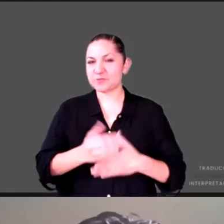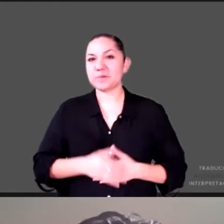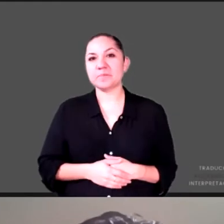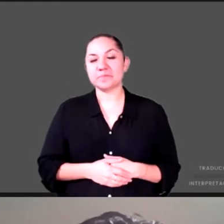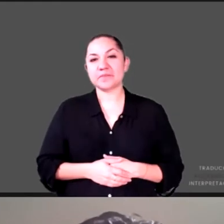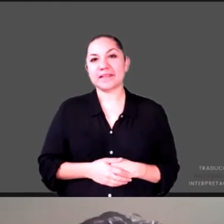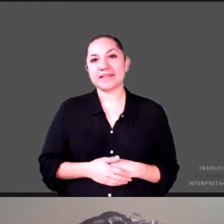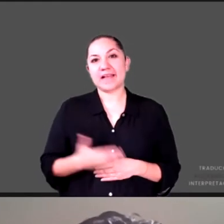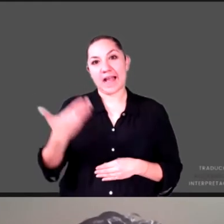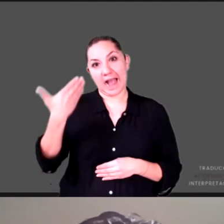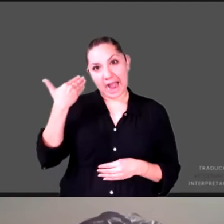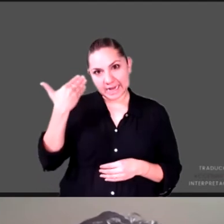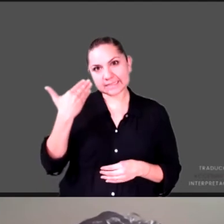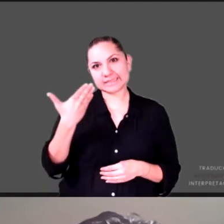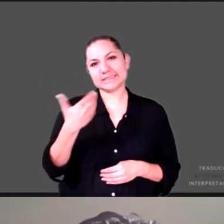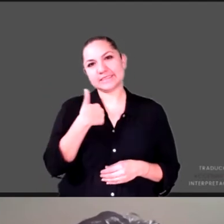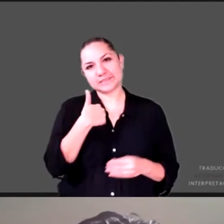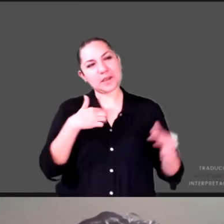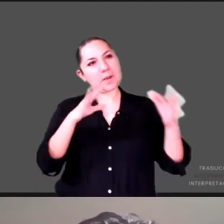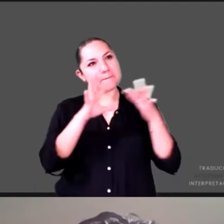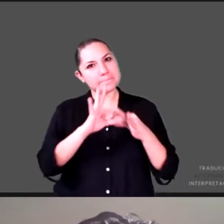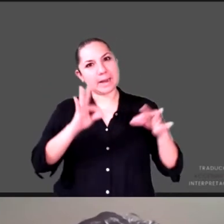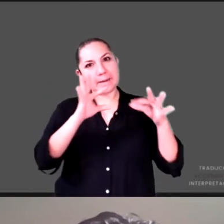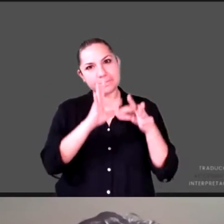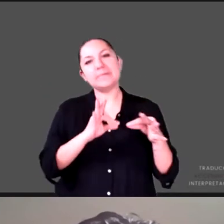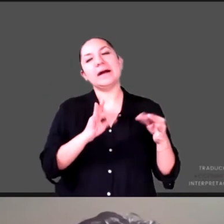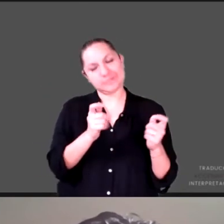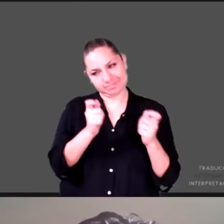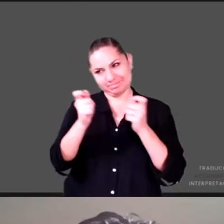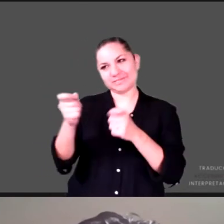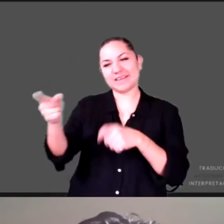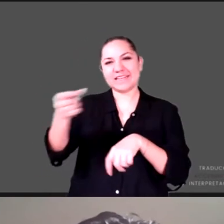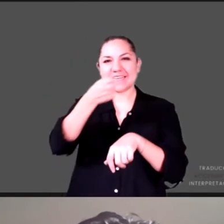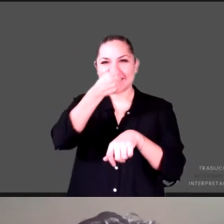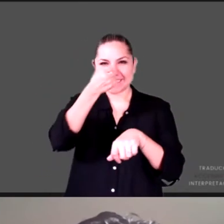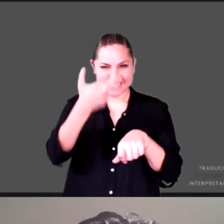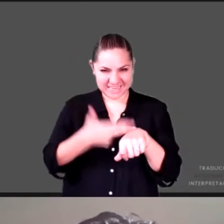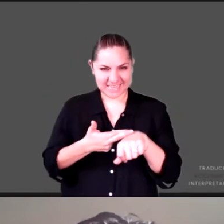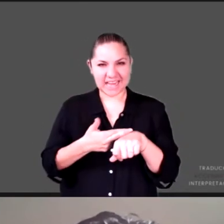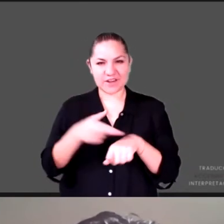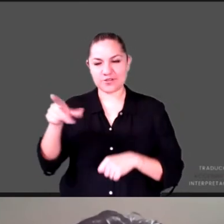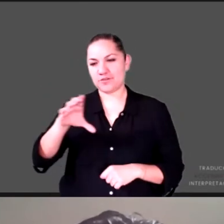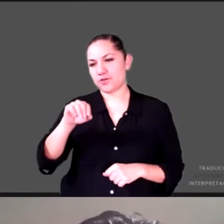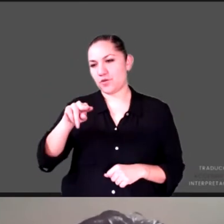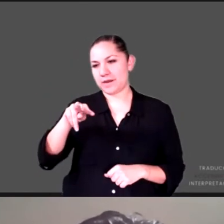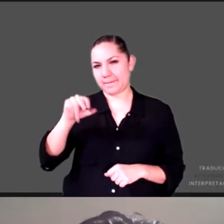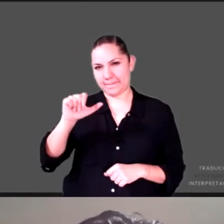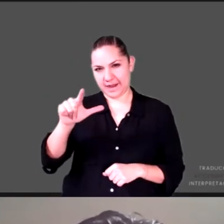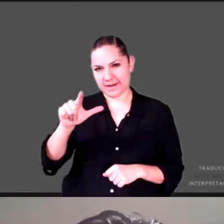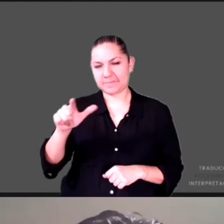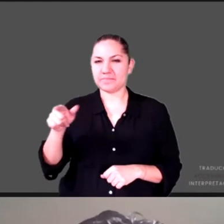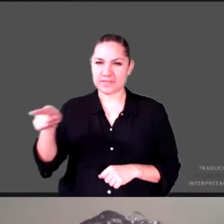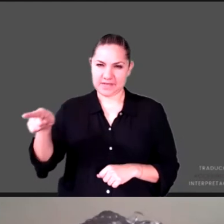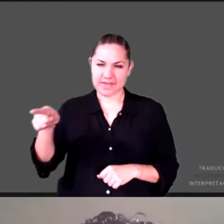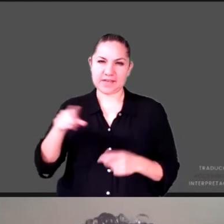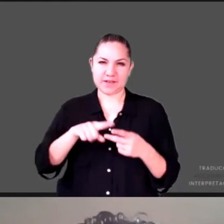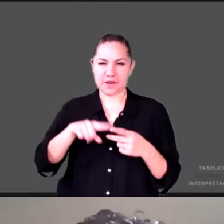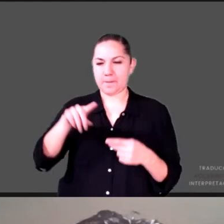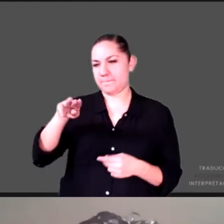con elogio amplio al secretario del Coneval, el secretario ejecutivo del Coneval, José Nabor Cruz Marcelo. Ahora le toca a él